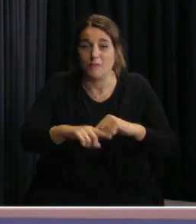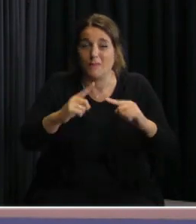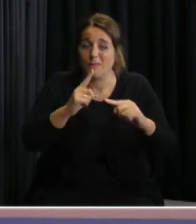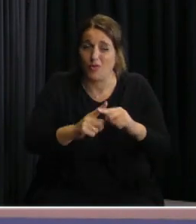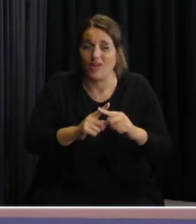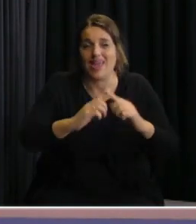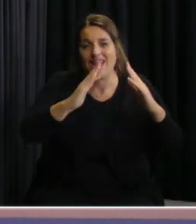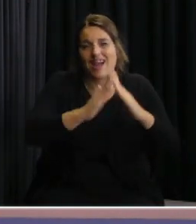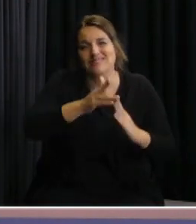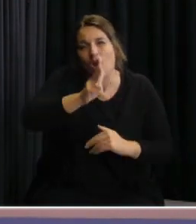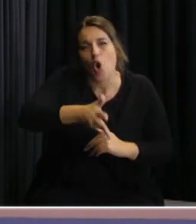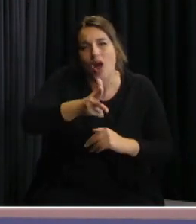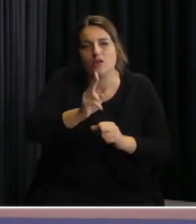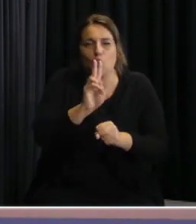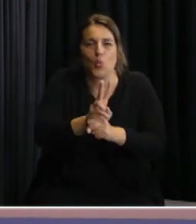adultos mayores.